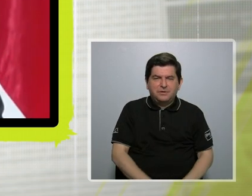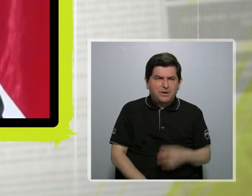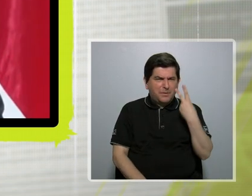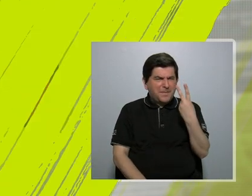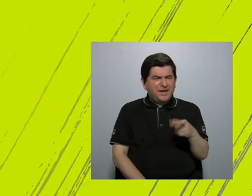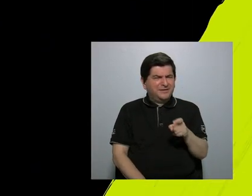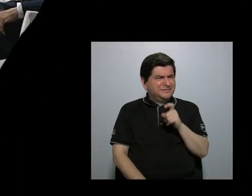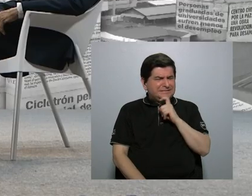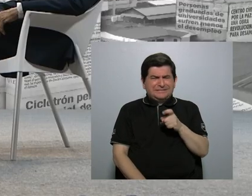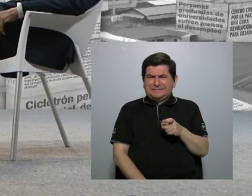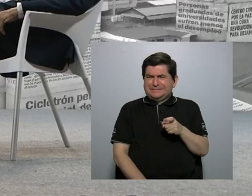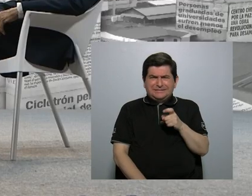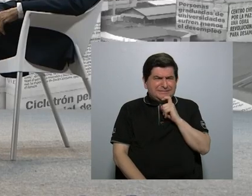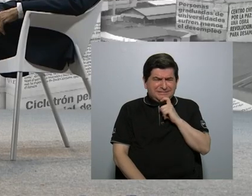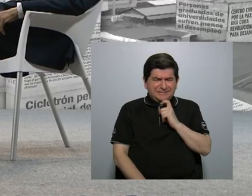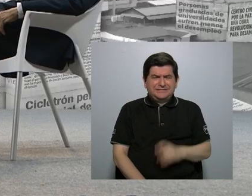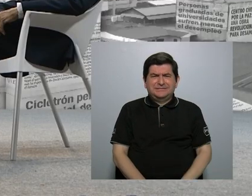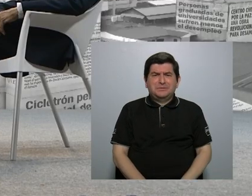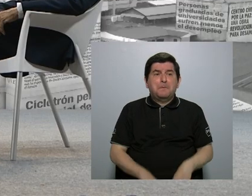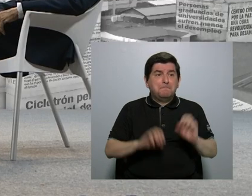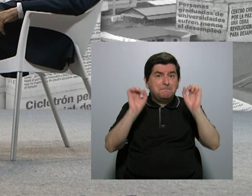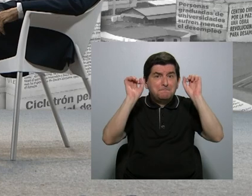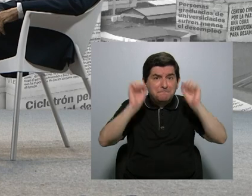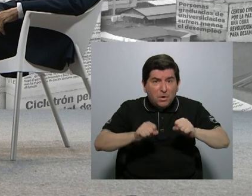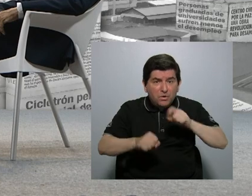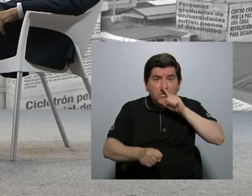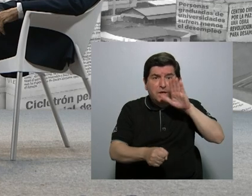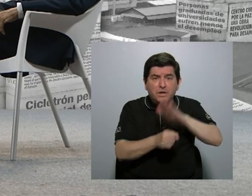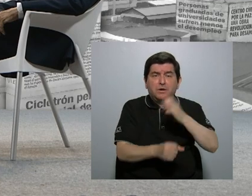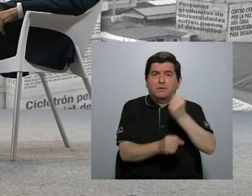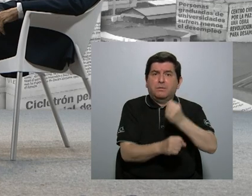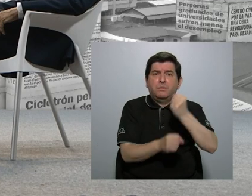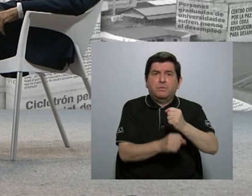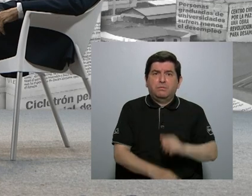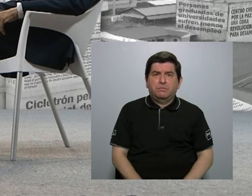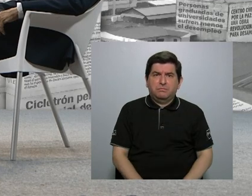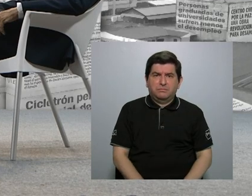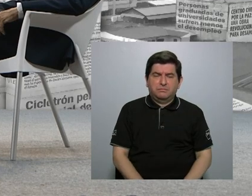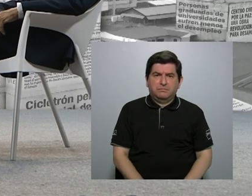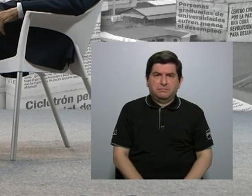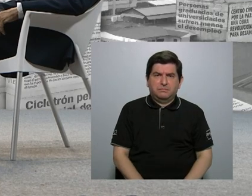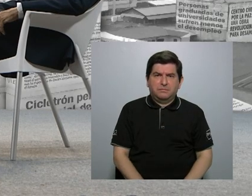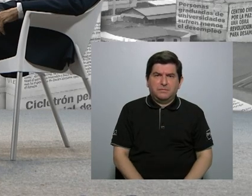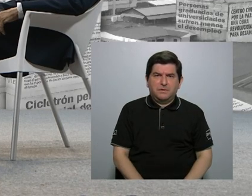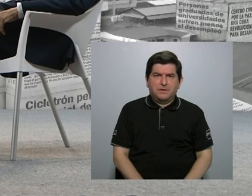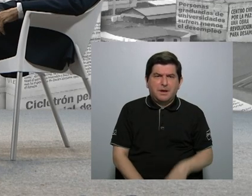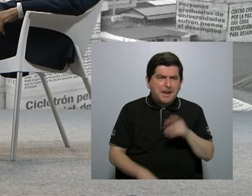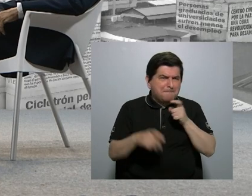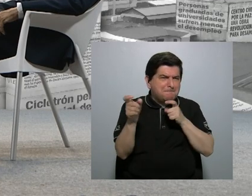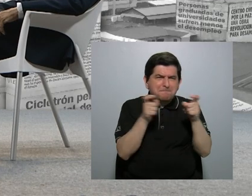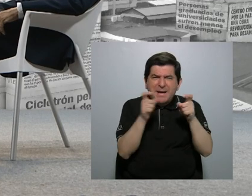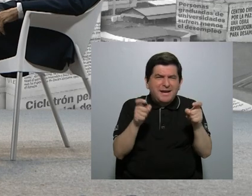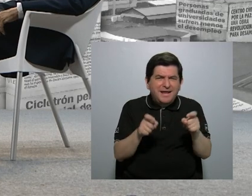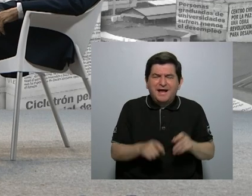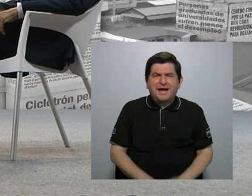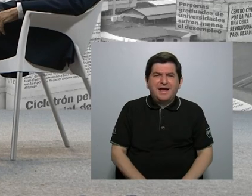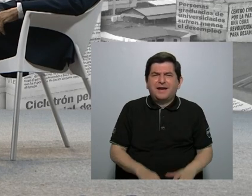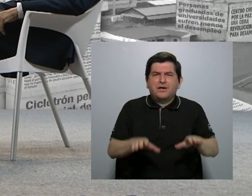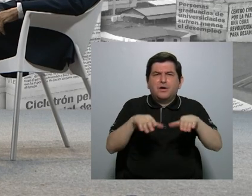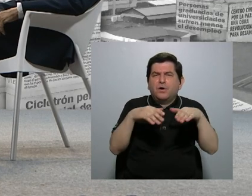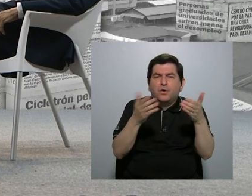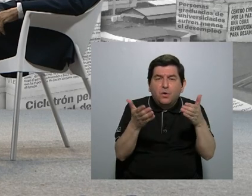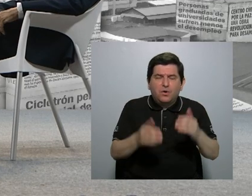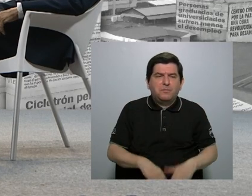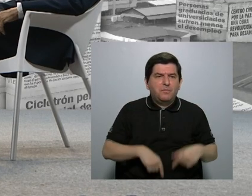con dificultad el poder hacer bien su trabajo. ¿Cómo debe ser ese manejo? ¿Cómo se debe